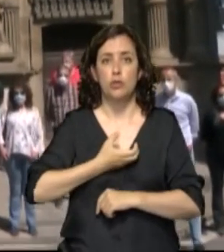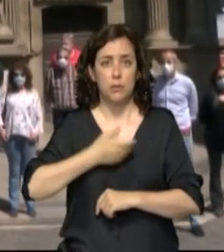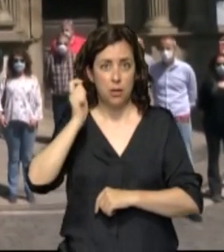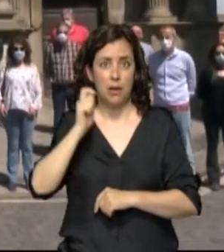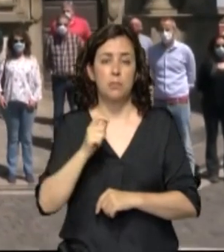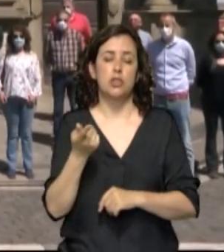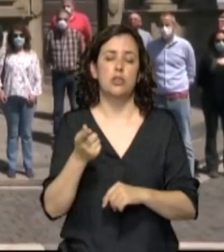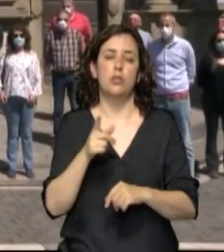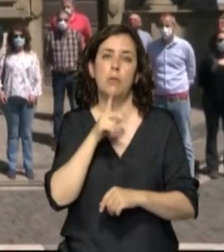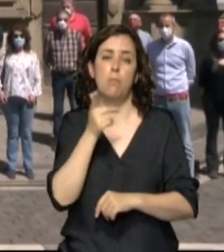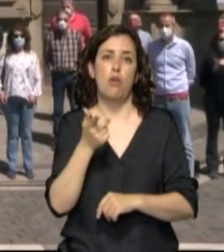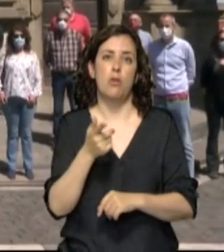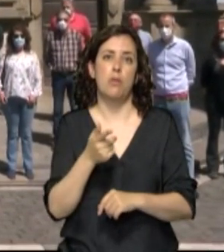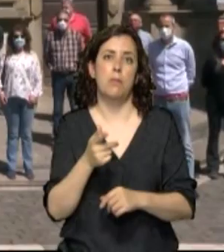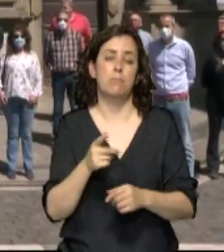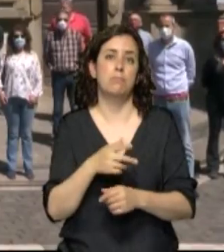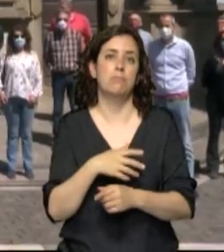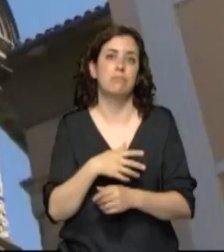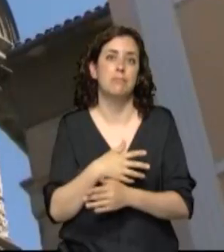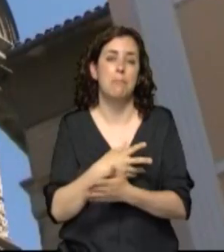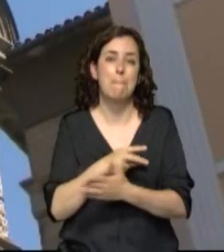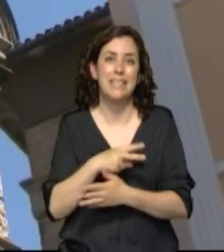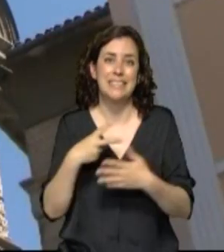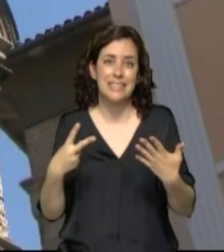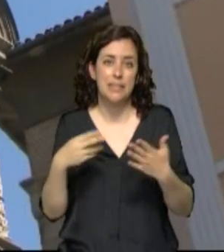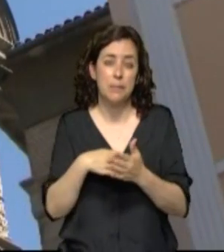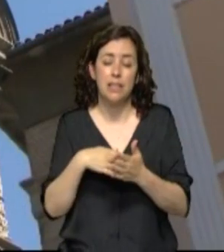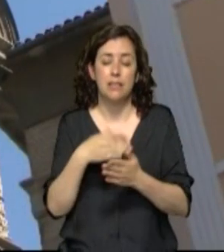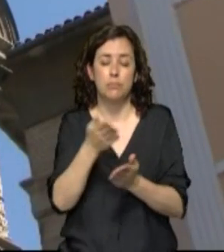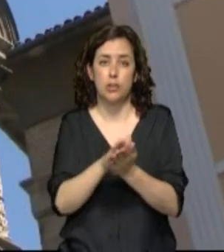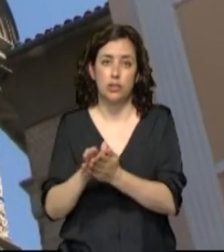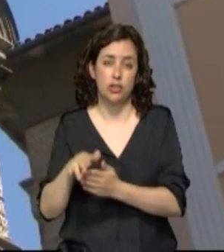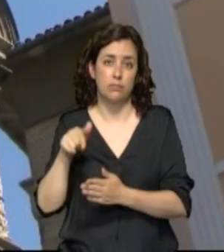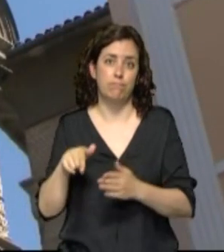27.000 víctimas que ya deja esta pandemia del coronavirus.